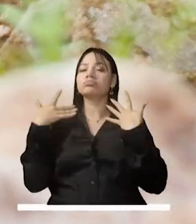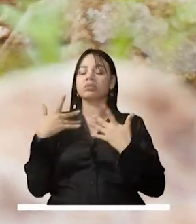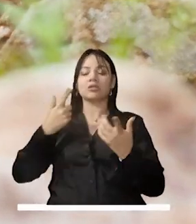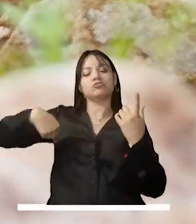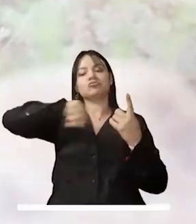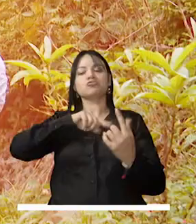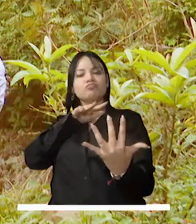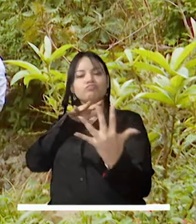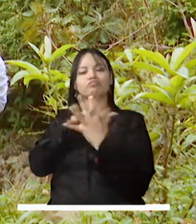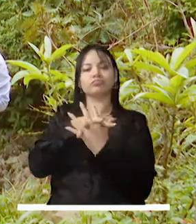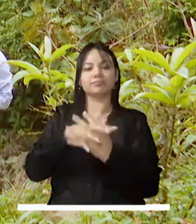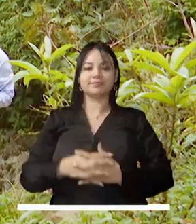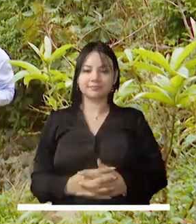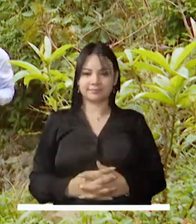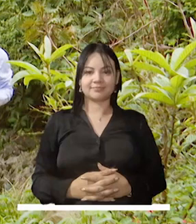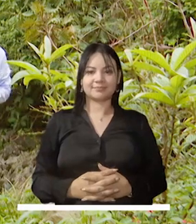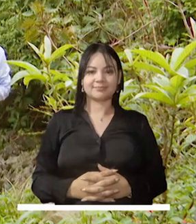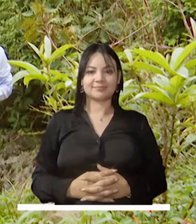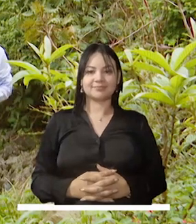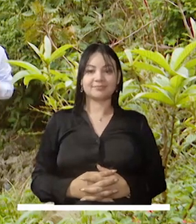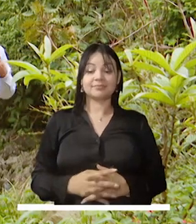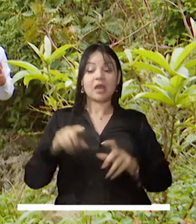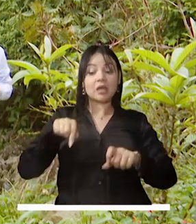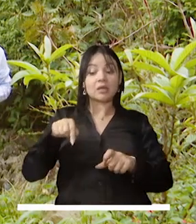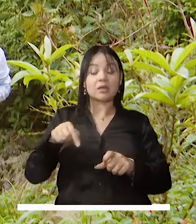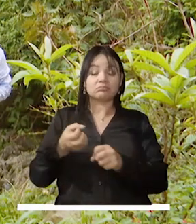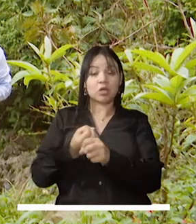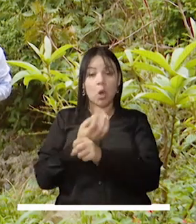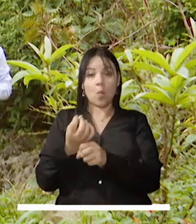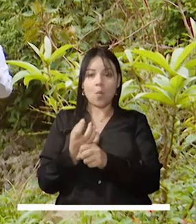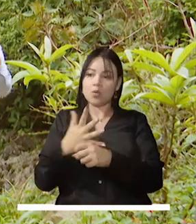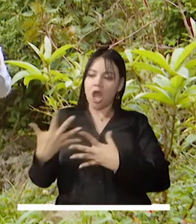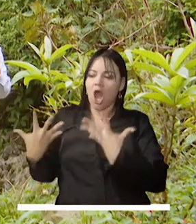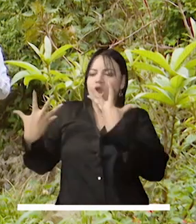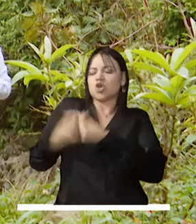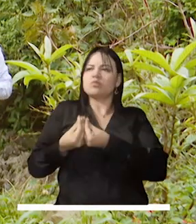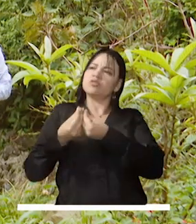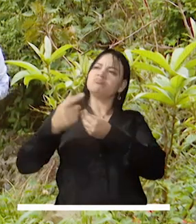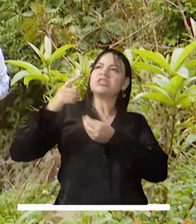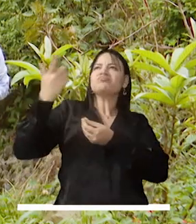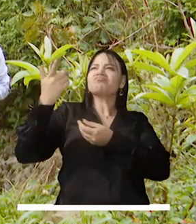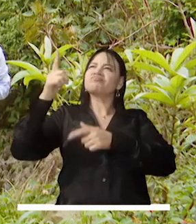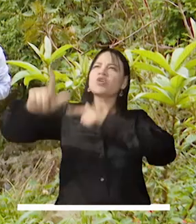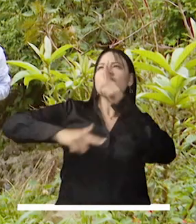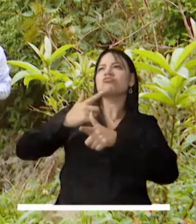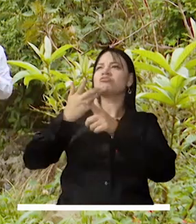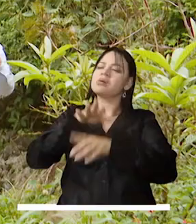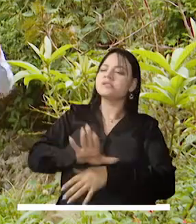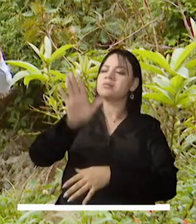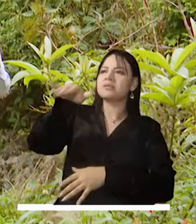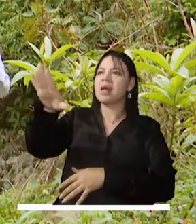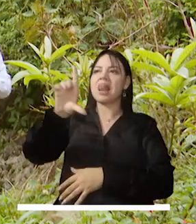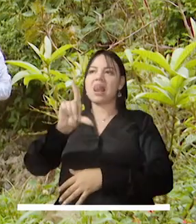nuestras comunidades. De toda esta comuna hay un movimiento que defiende las laderas, que